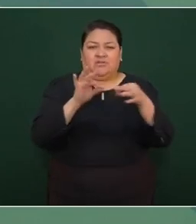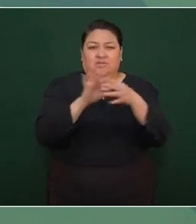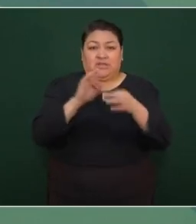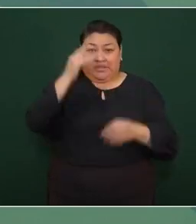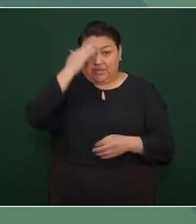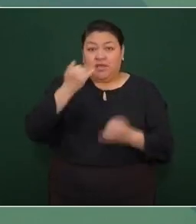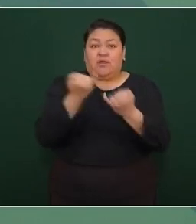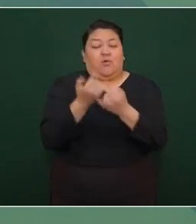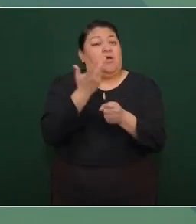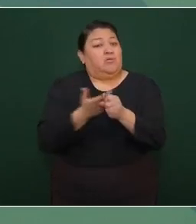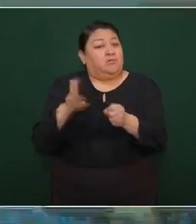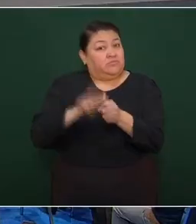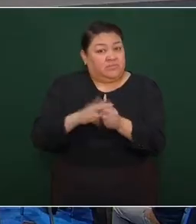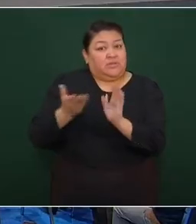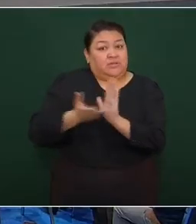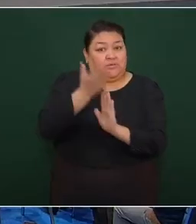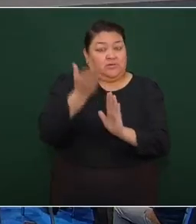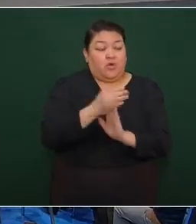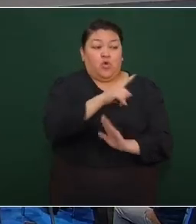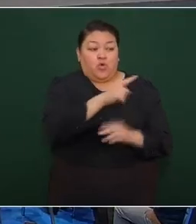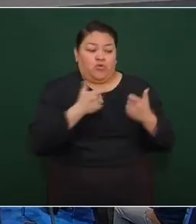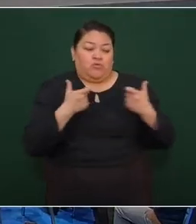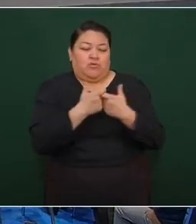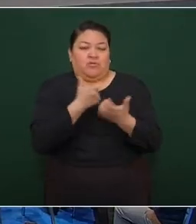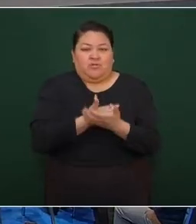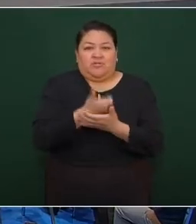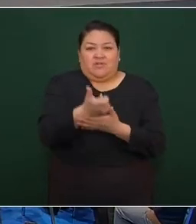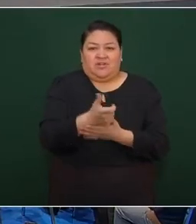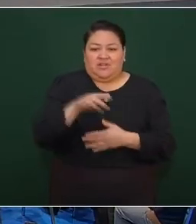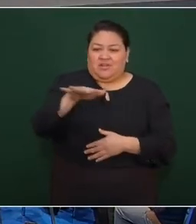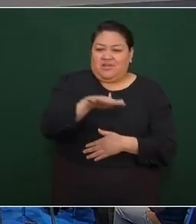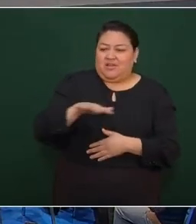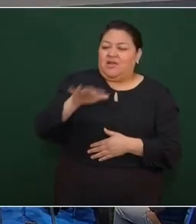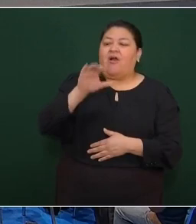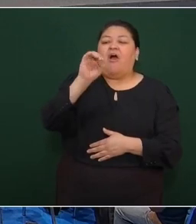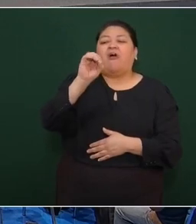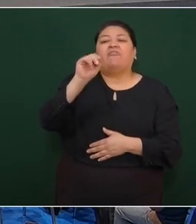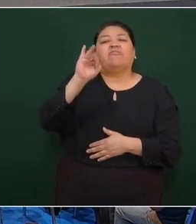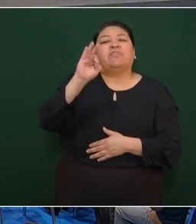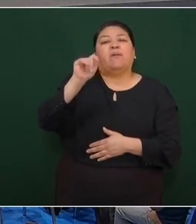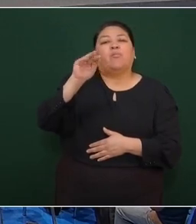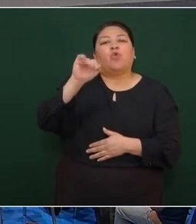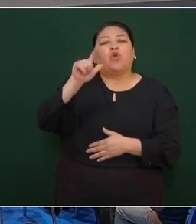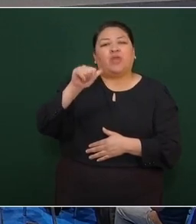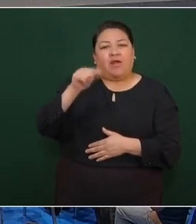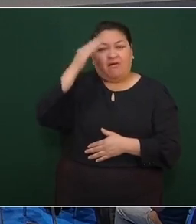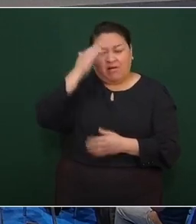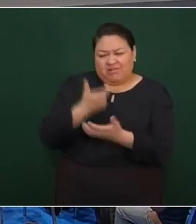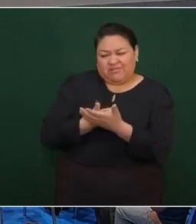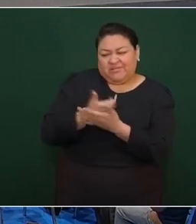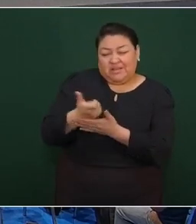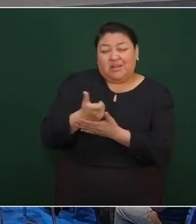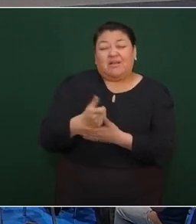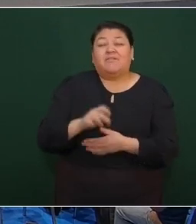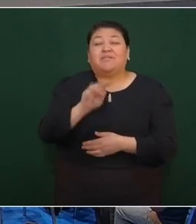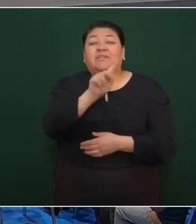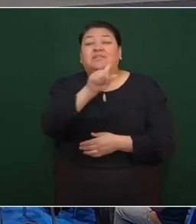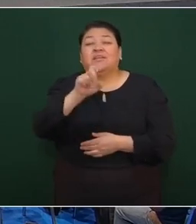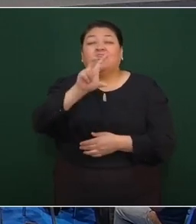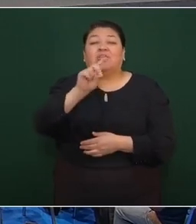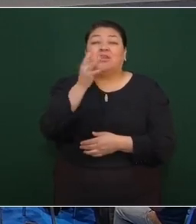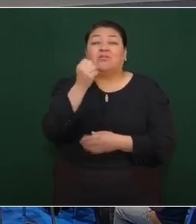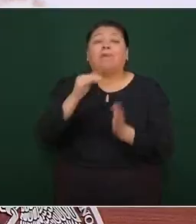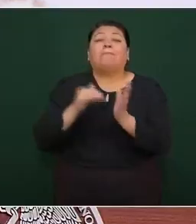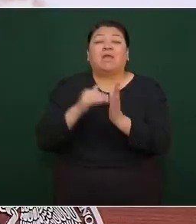infraestructura hospitalaria. Gracias a su apoyo está por inaugurarse la unidad de oftalmología, obra en que se invierten más de 139